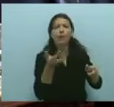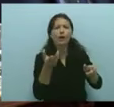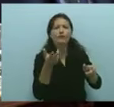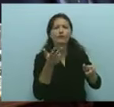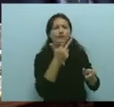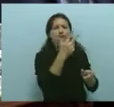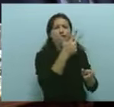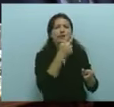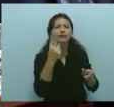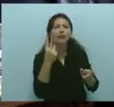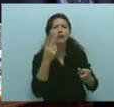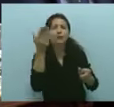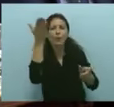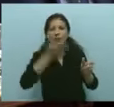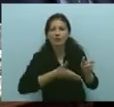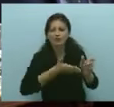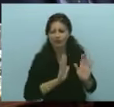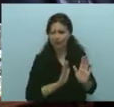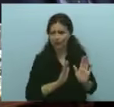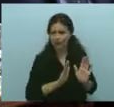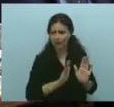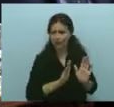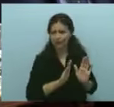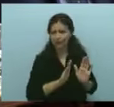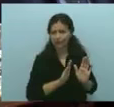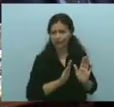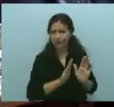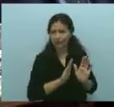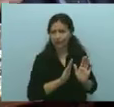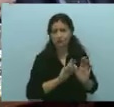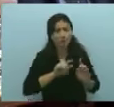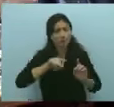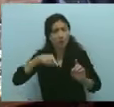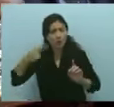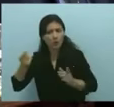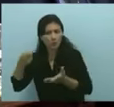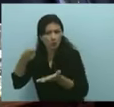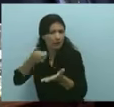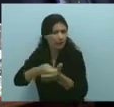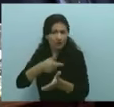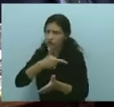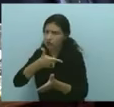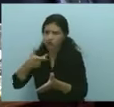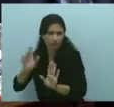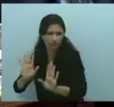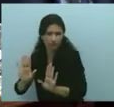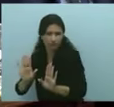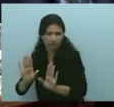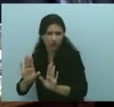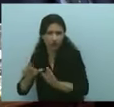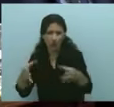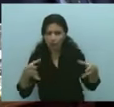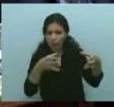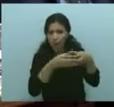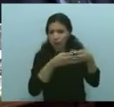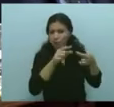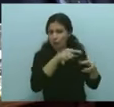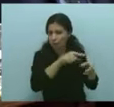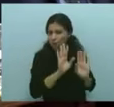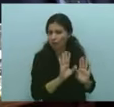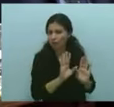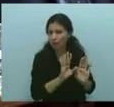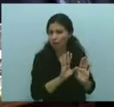Es decir, que más de 2 tercios de los jubilados no van a hacer ningún aporte porque están debajo de esos montos. Además,